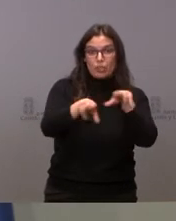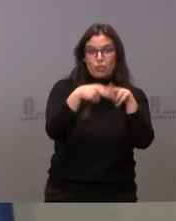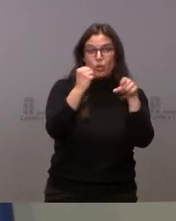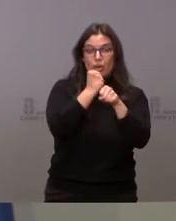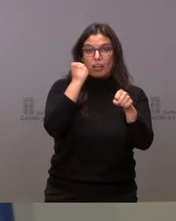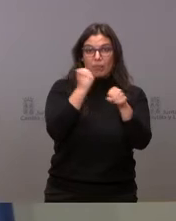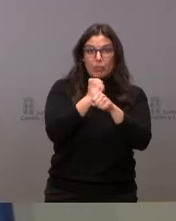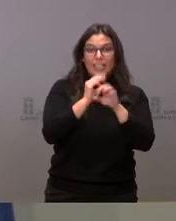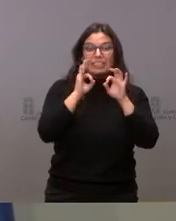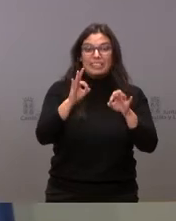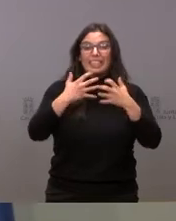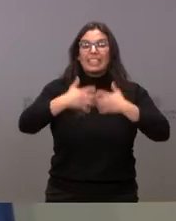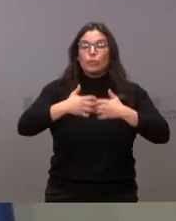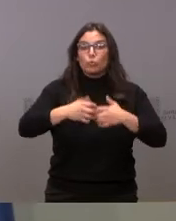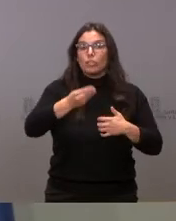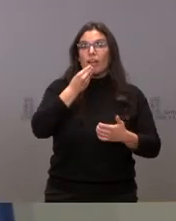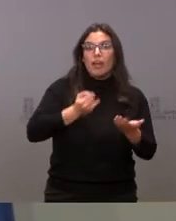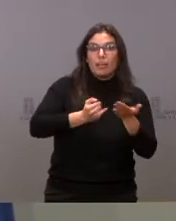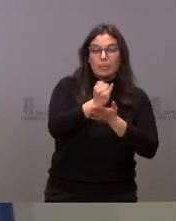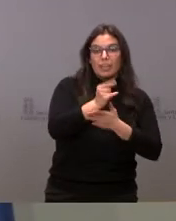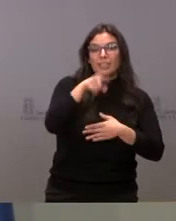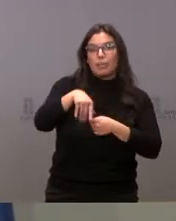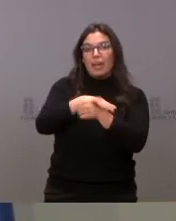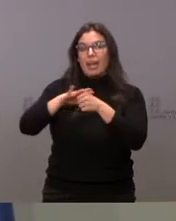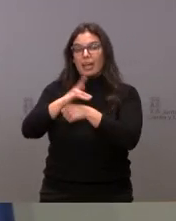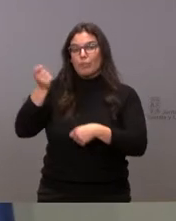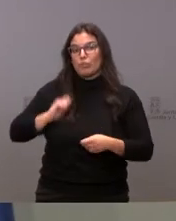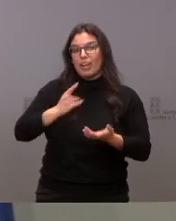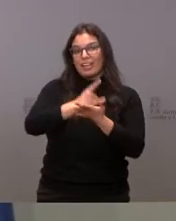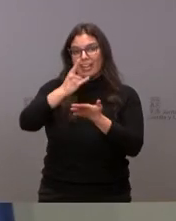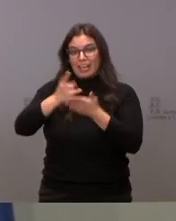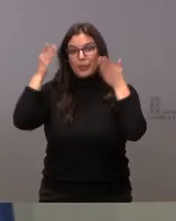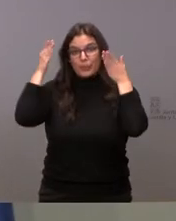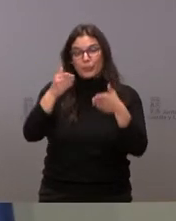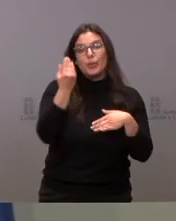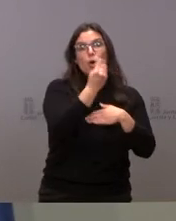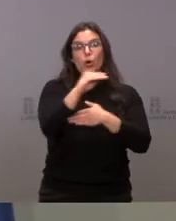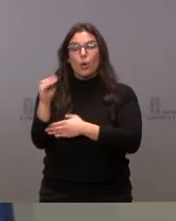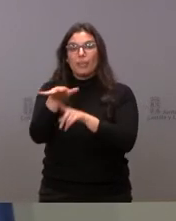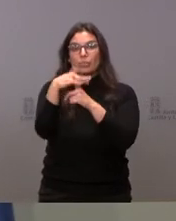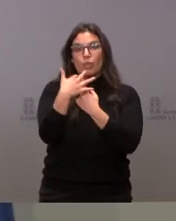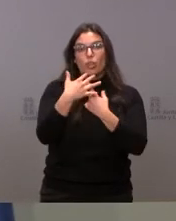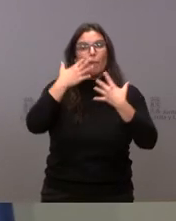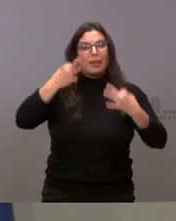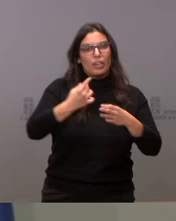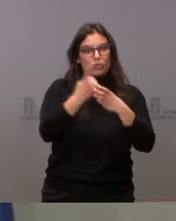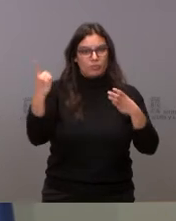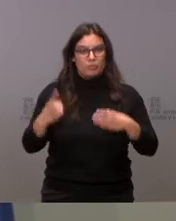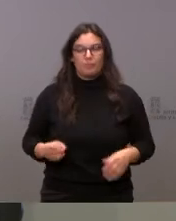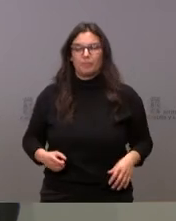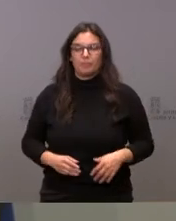la familia profesional de industrias alimentarias y en el área profesional de cárnicas dirigido a jóvenes en situación de riesgo de exclusión.